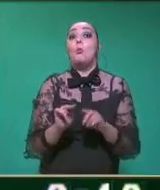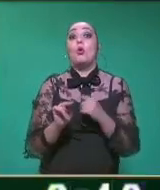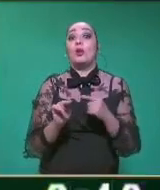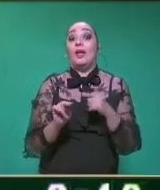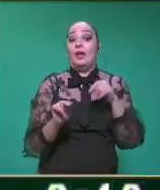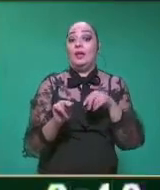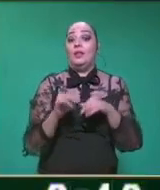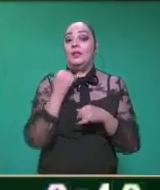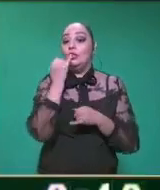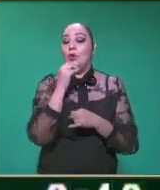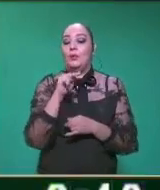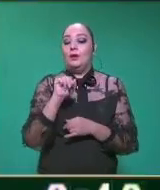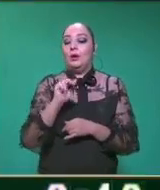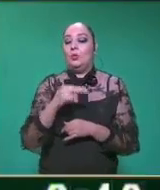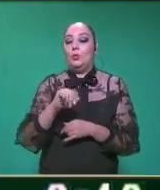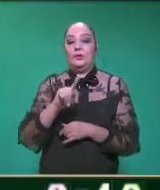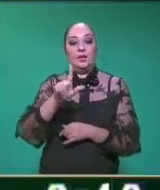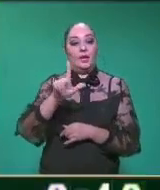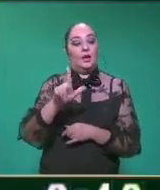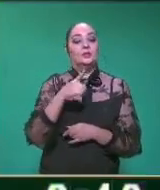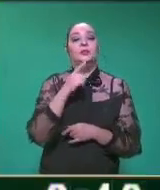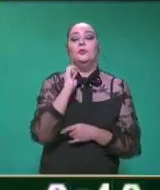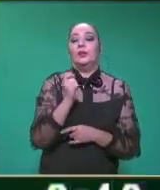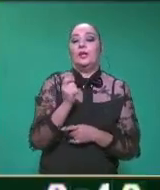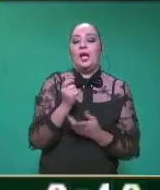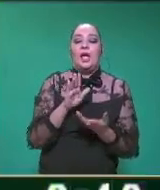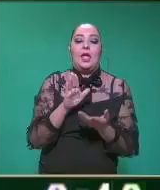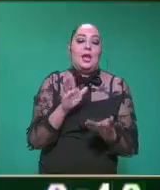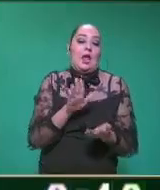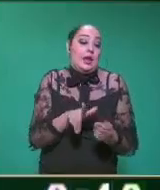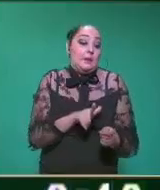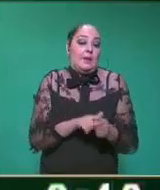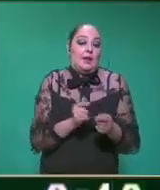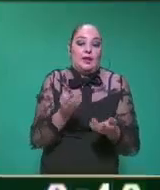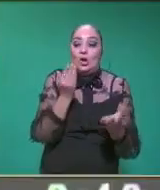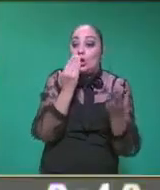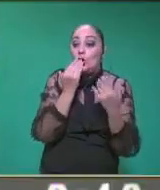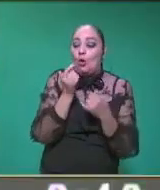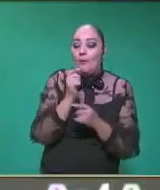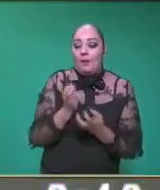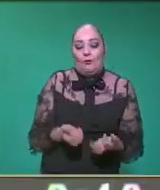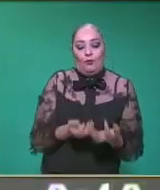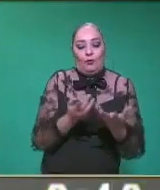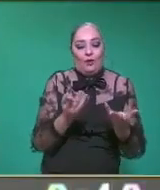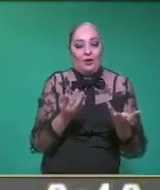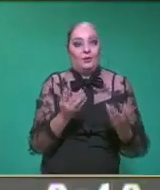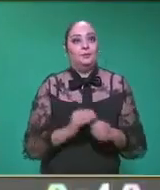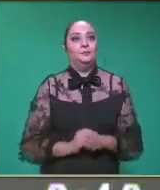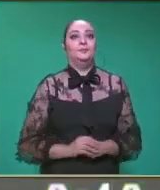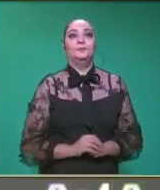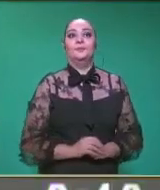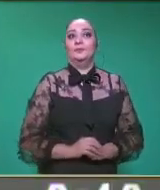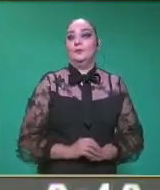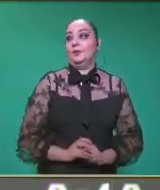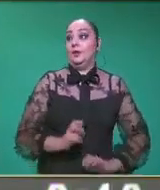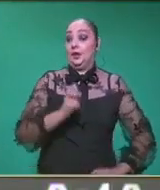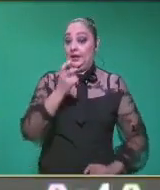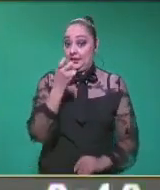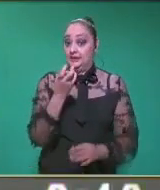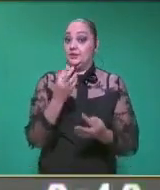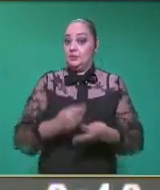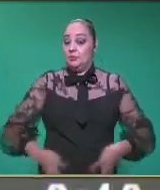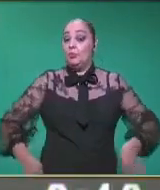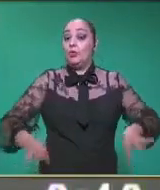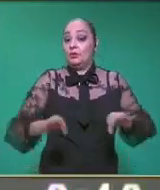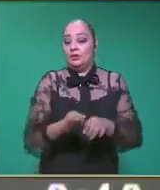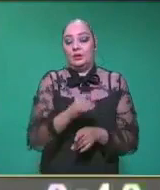esta historia tan interesante que se ha expandido por todo el territorio nacional. Pues bueno, esto es uno de los puntos importantes